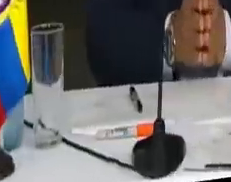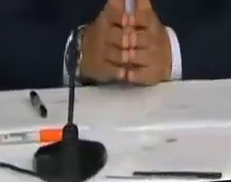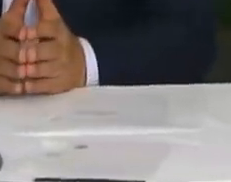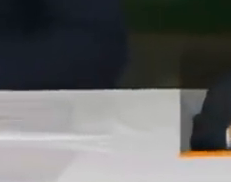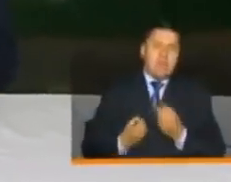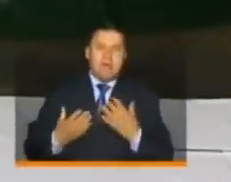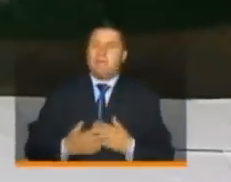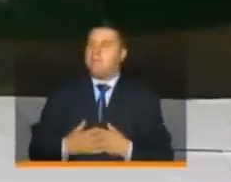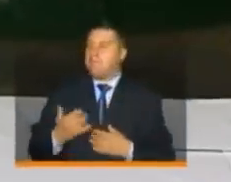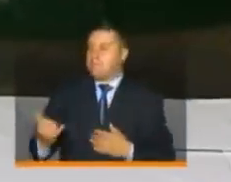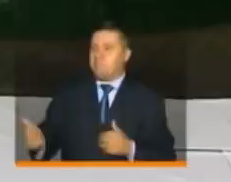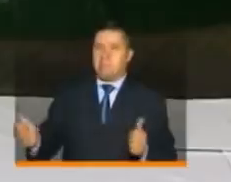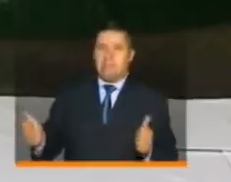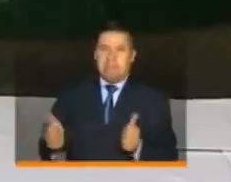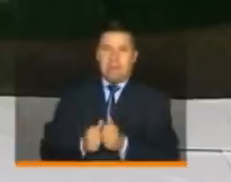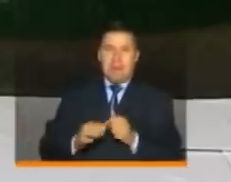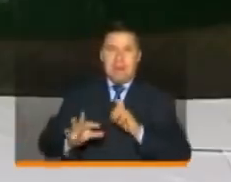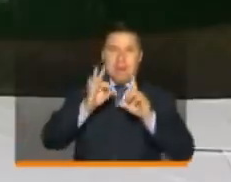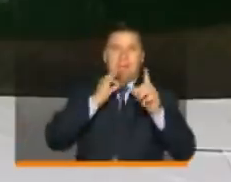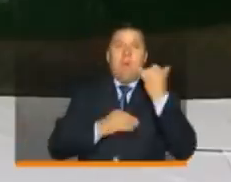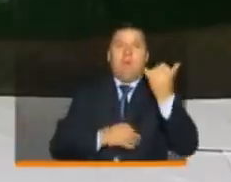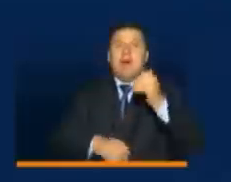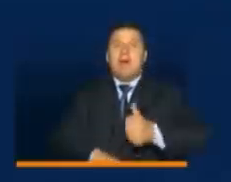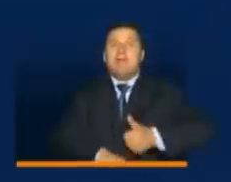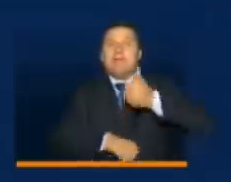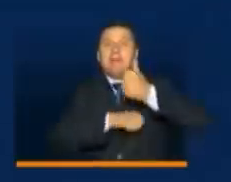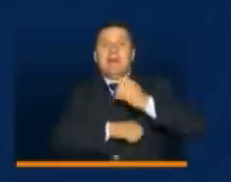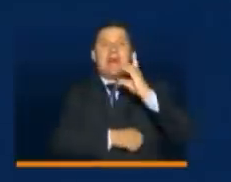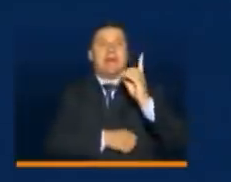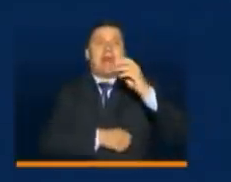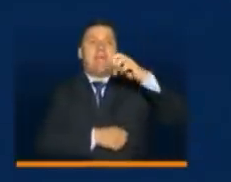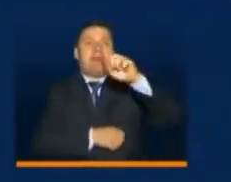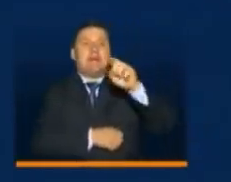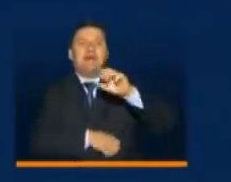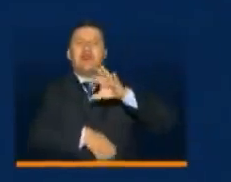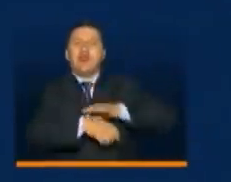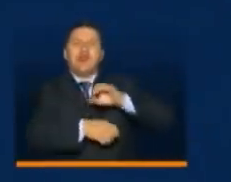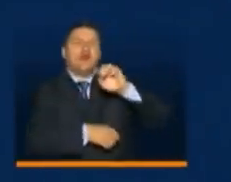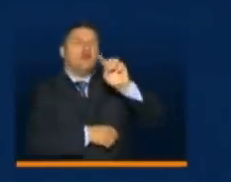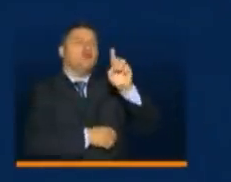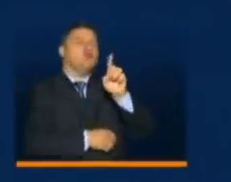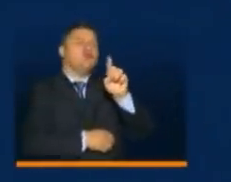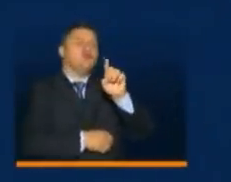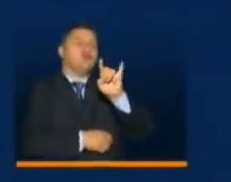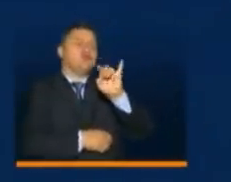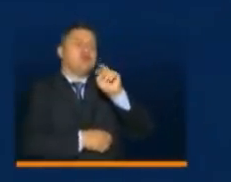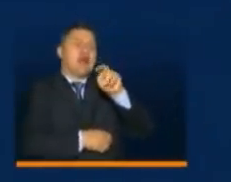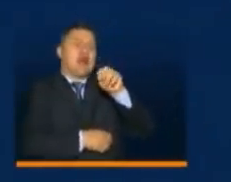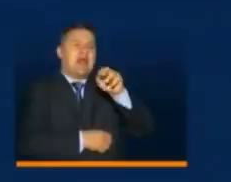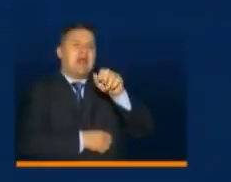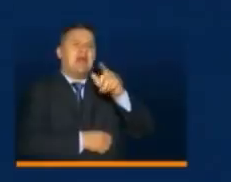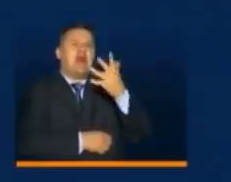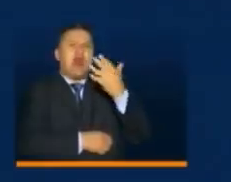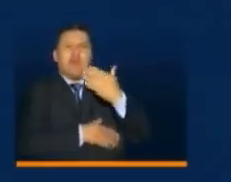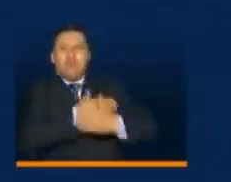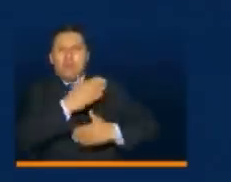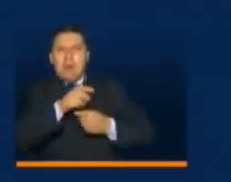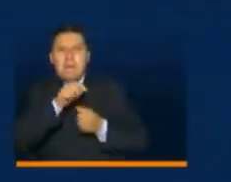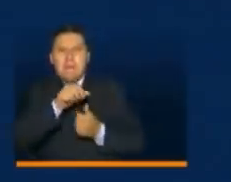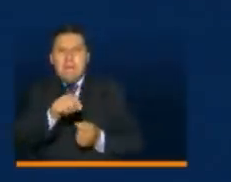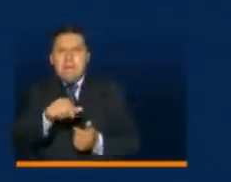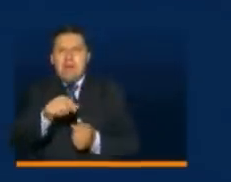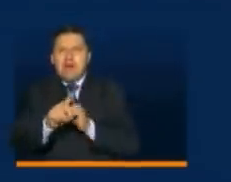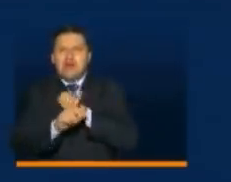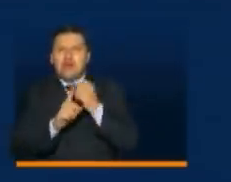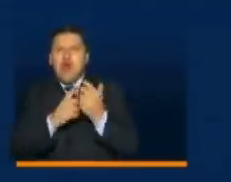Y está con nosotros de manera virtual la directora del DPS, la doctora Susana Correa, que nos va a compartir cómo seguimos llegando con los